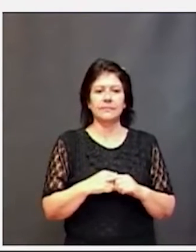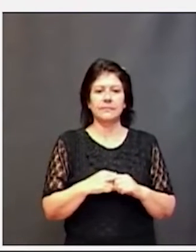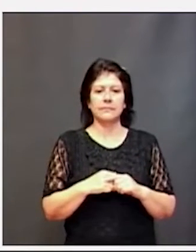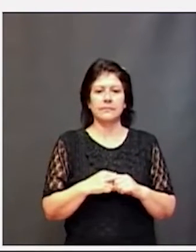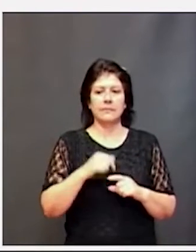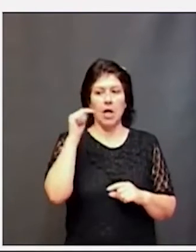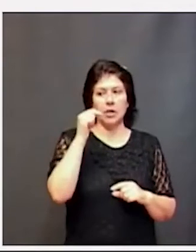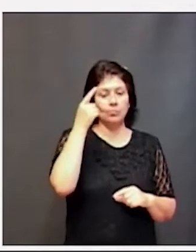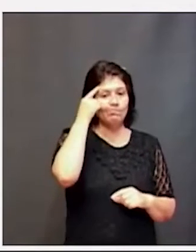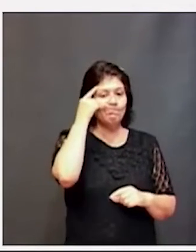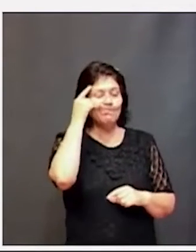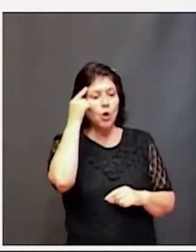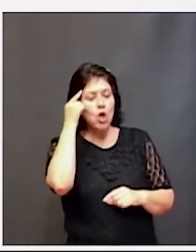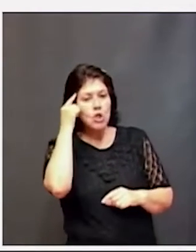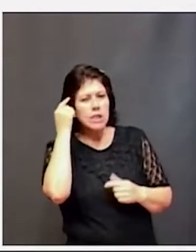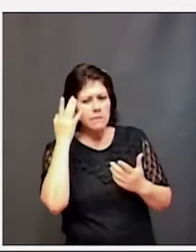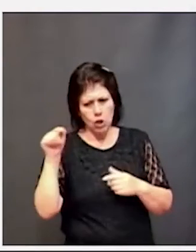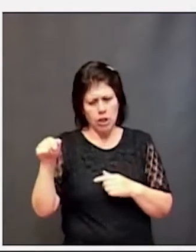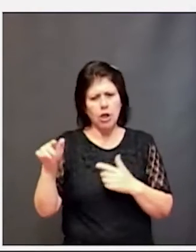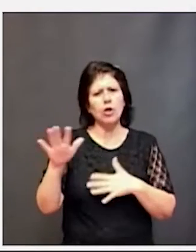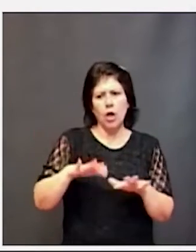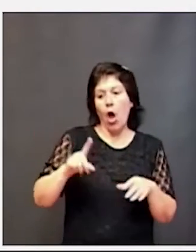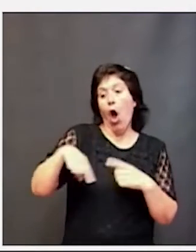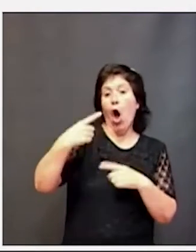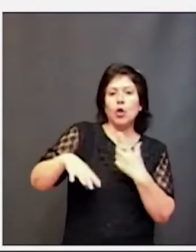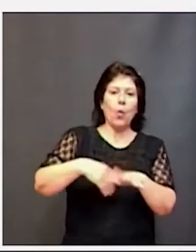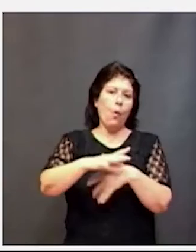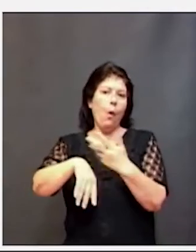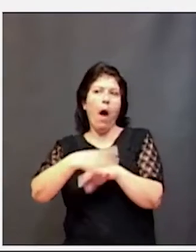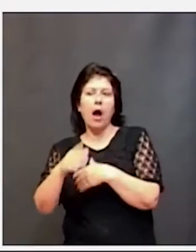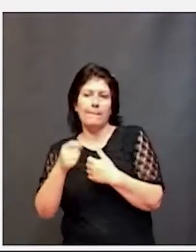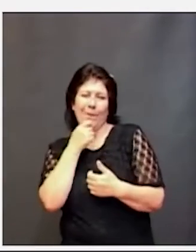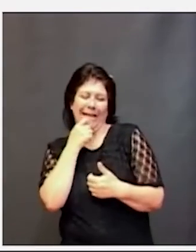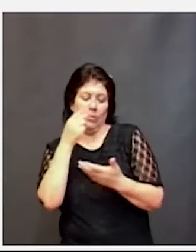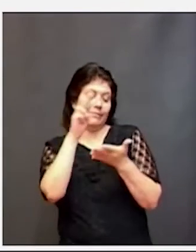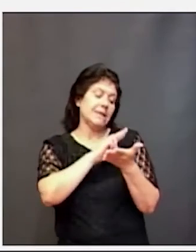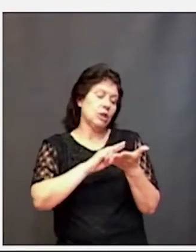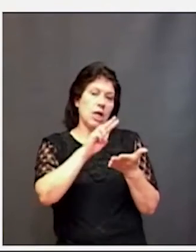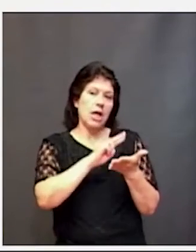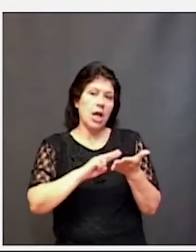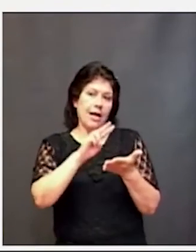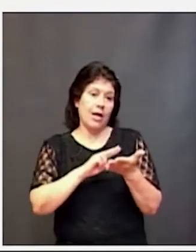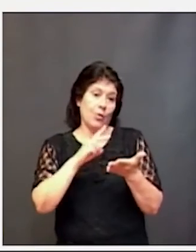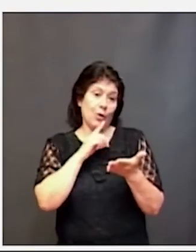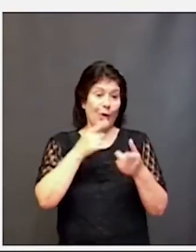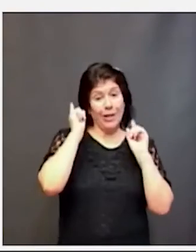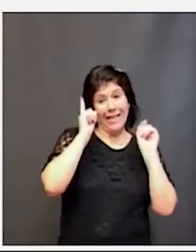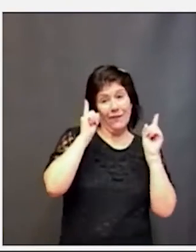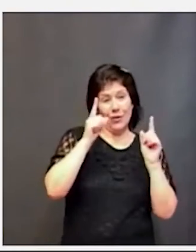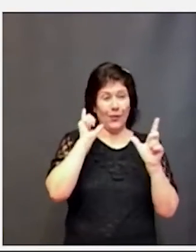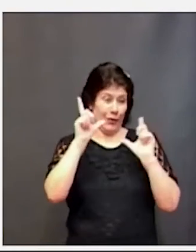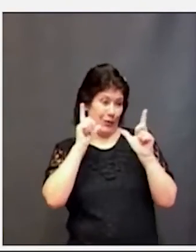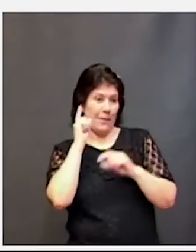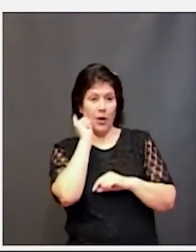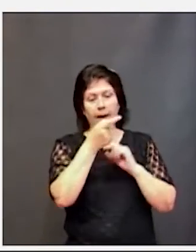conocimientos para hacer otros juegos por ejemplo de lectura y me